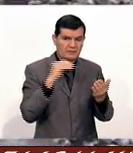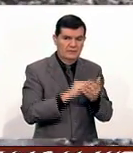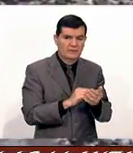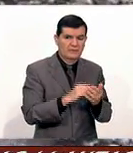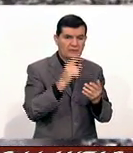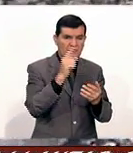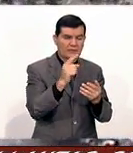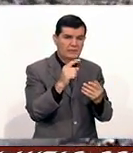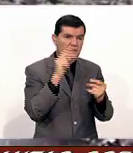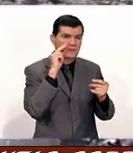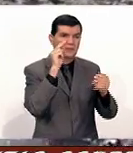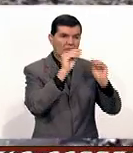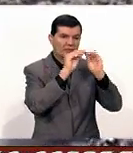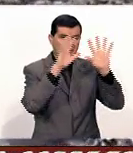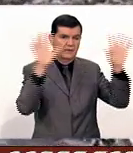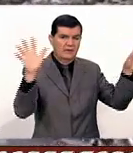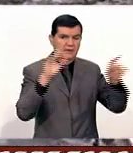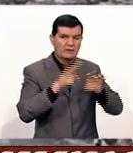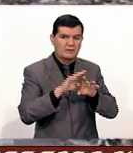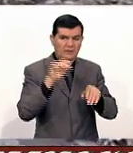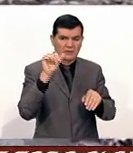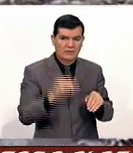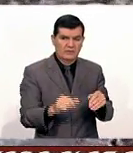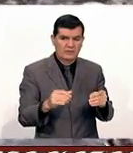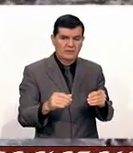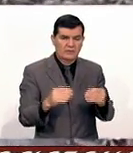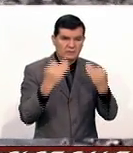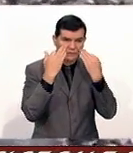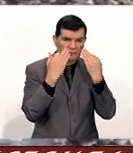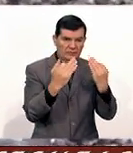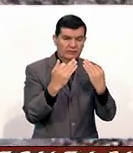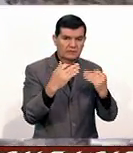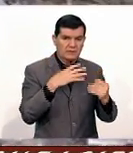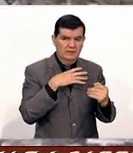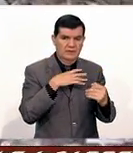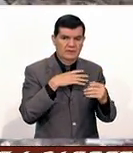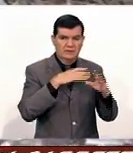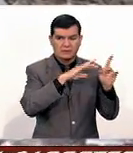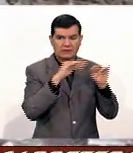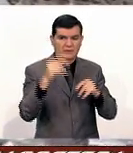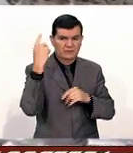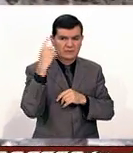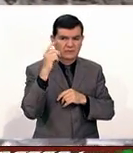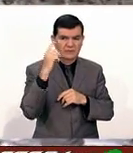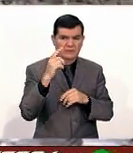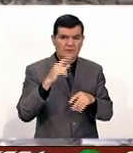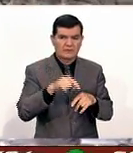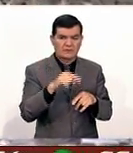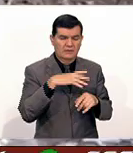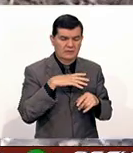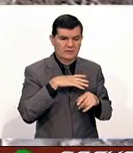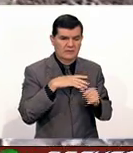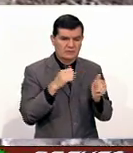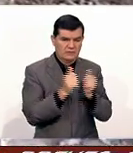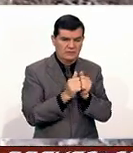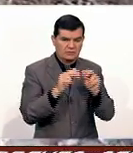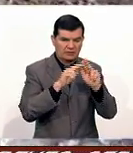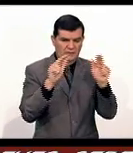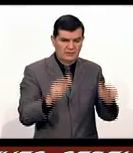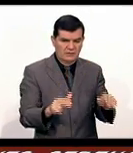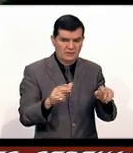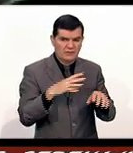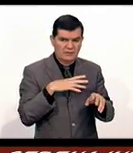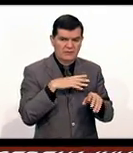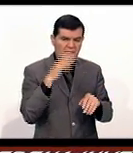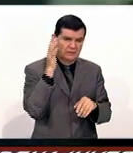espectáculo para todos los que vivimos cercanos a la Sierra de Durango. La capital de Durango se encuentra a